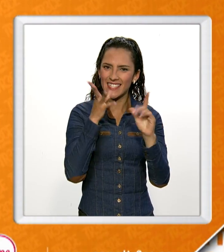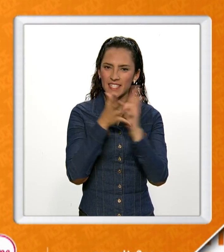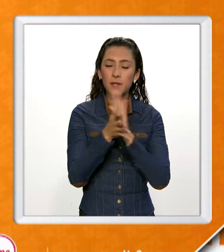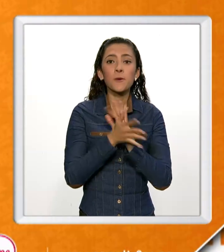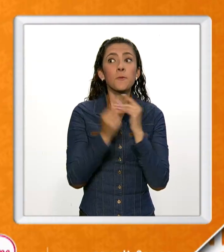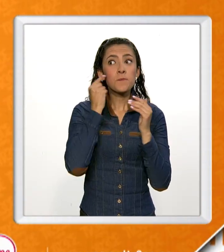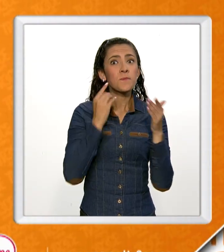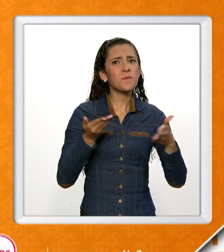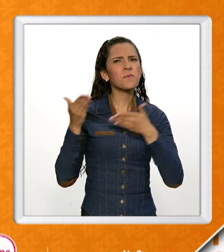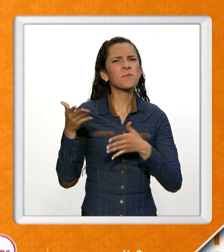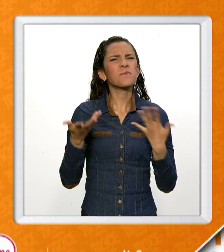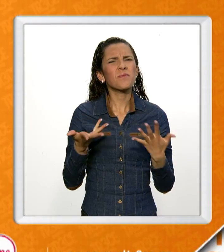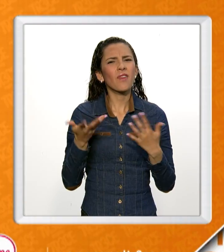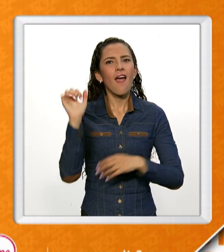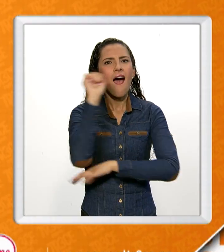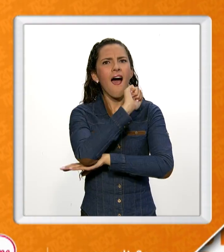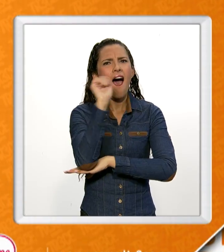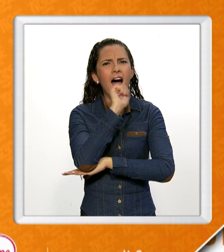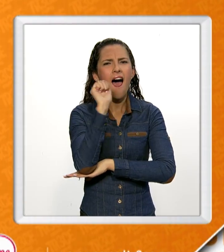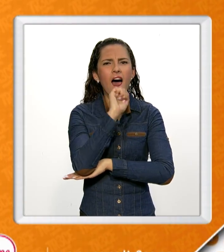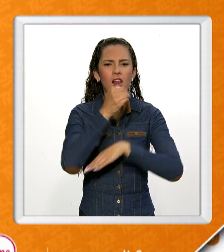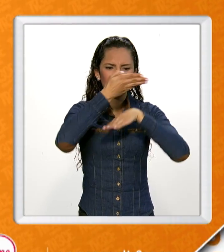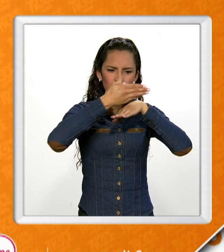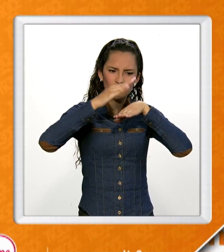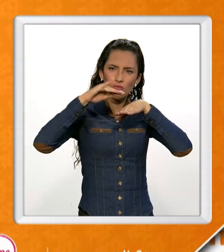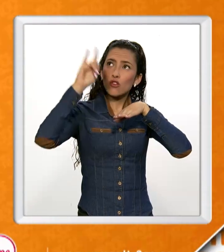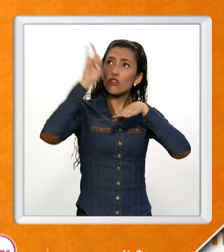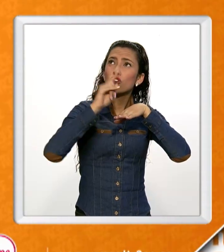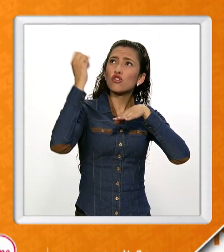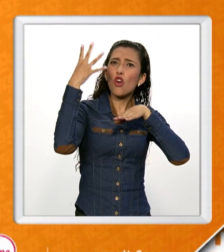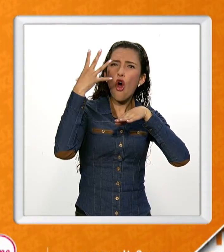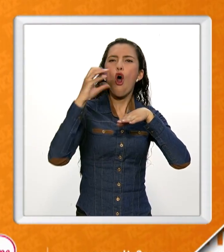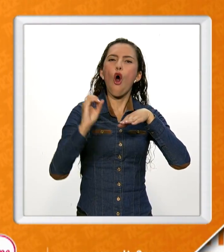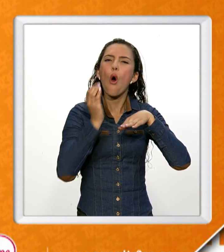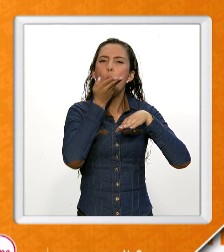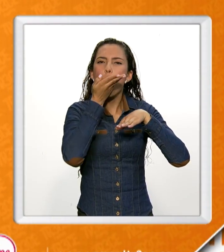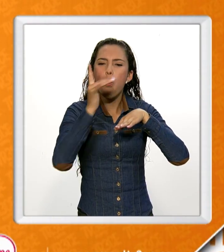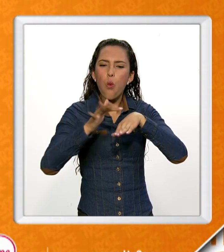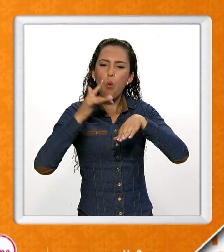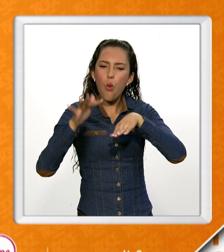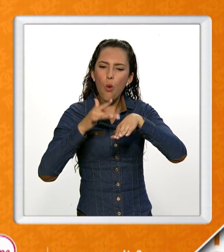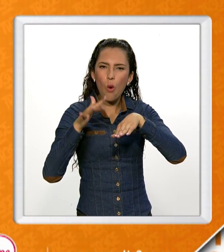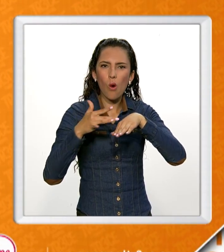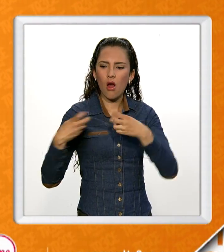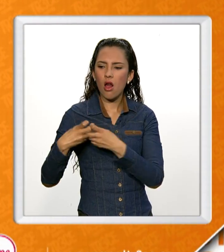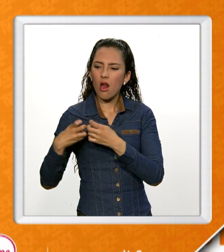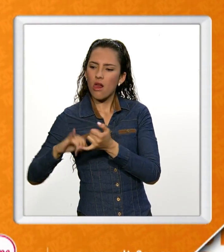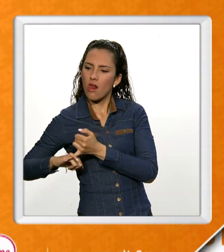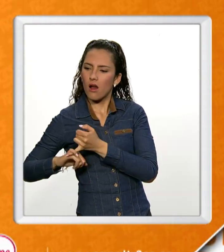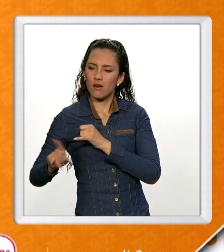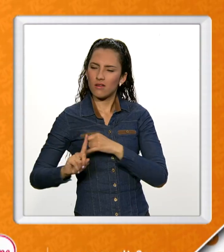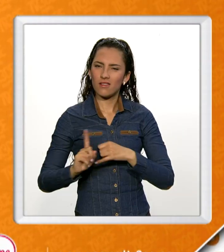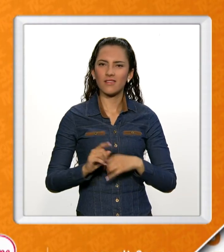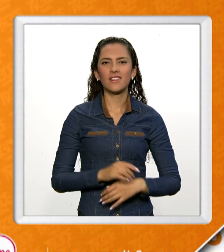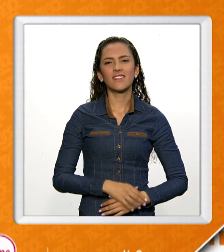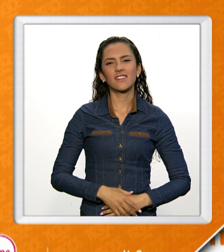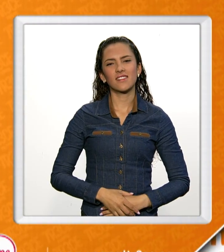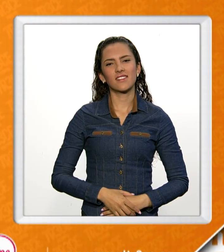presentarles un nuevo carro que funciona con energías diferentes a la eléctrica y a la de gasolina.